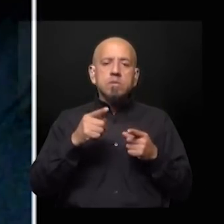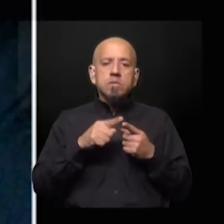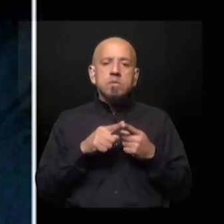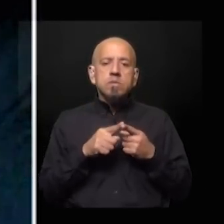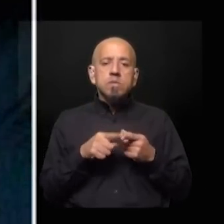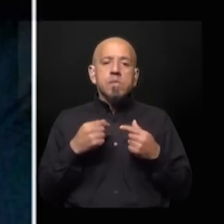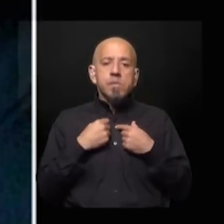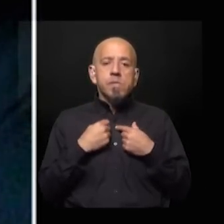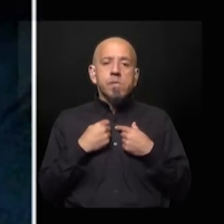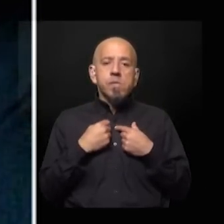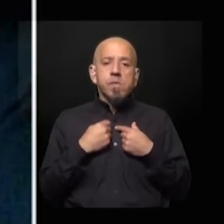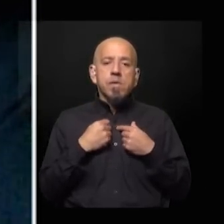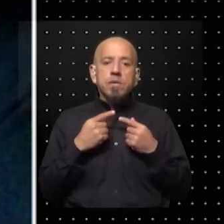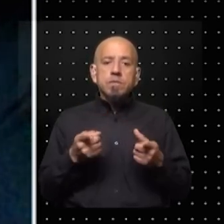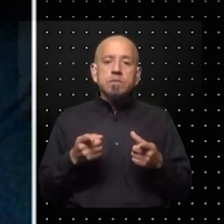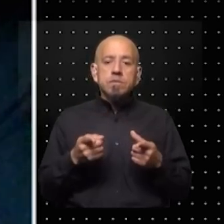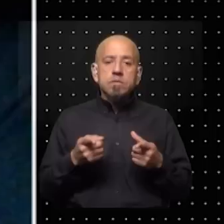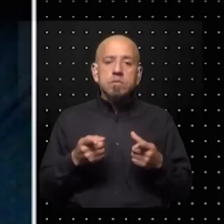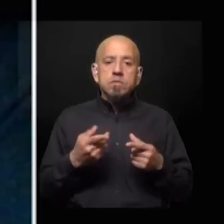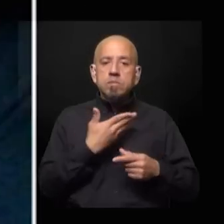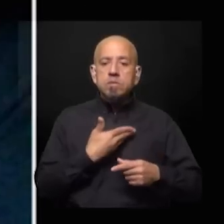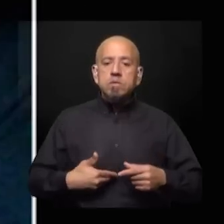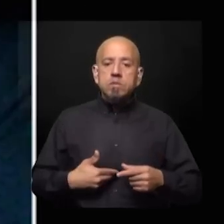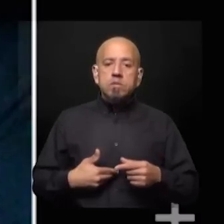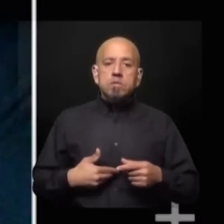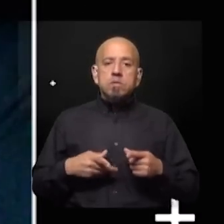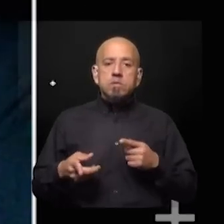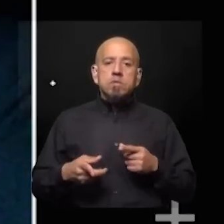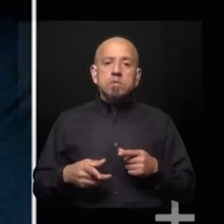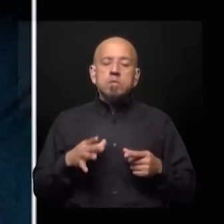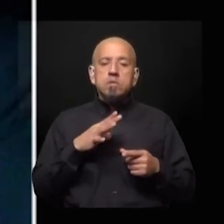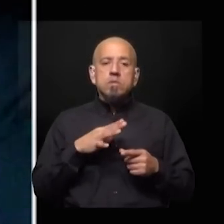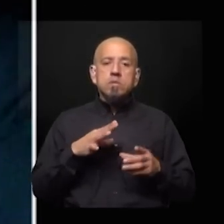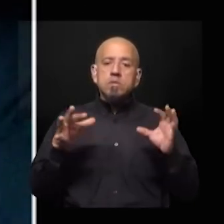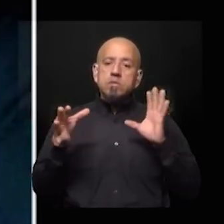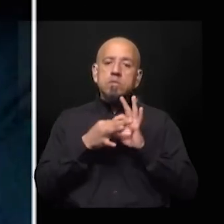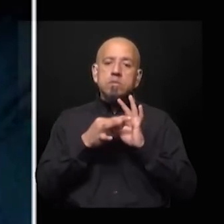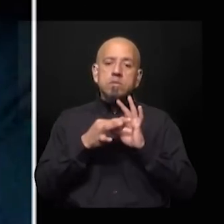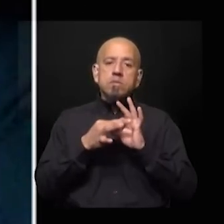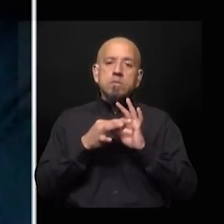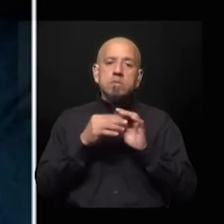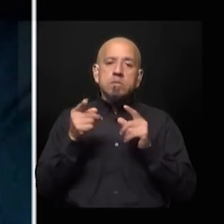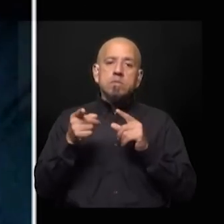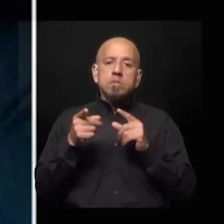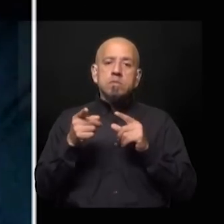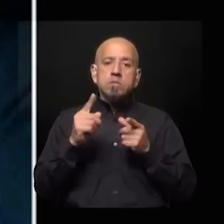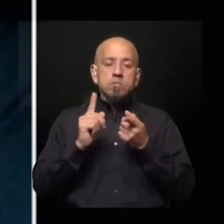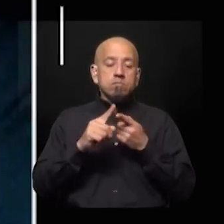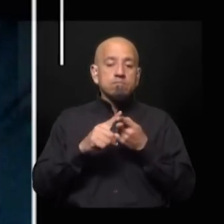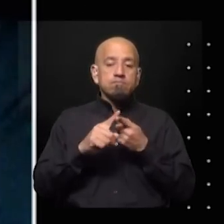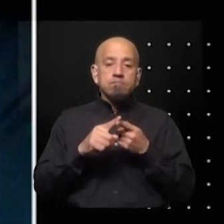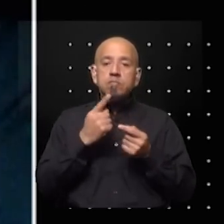nosotros no querríamos detener a un jefe de Estado de un país digamos de un país con el que tenemos relaciones digamos en diplomáticas como